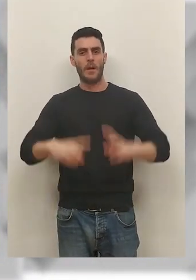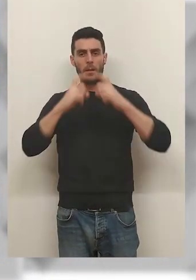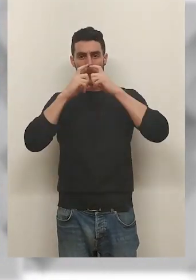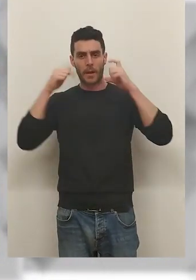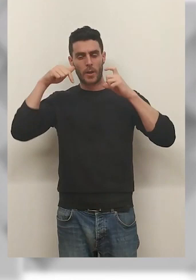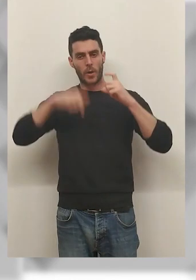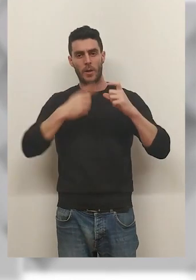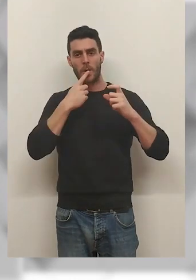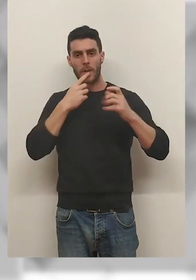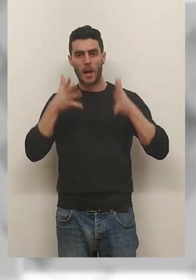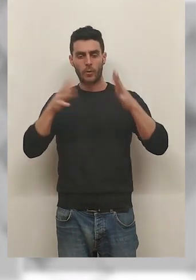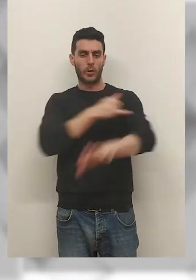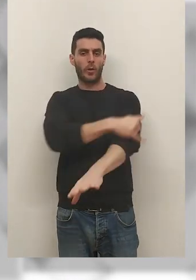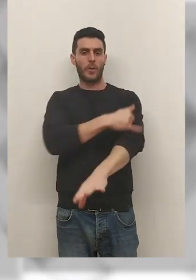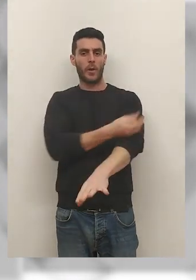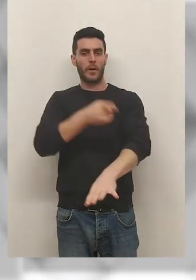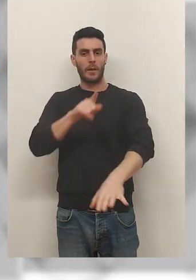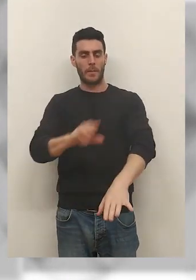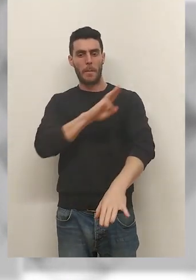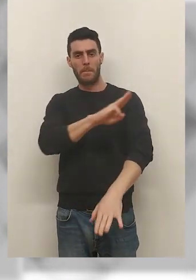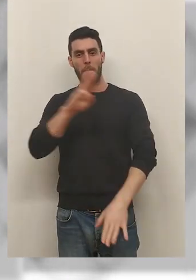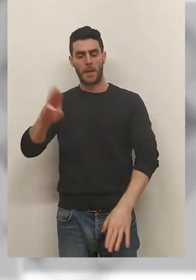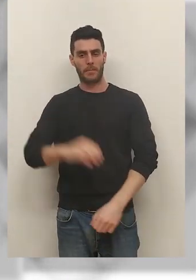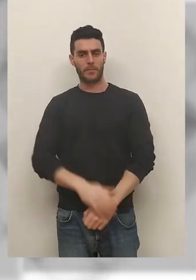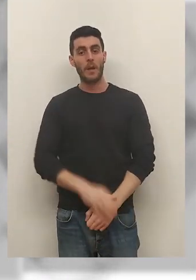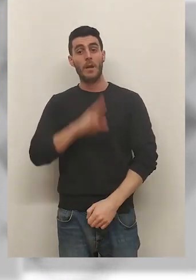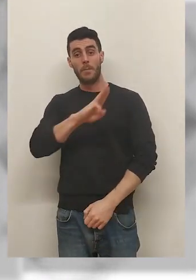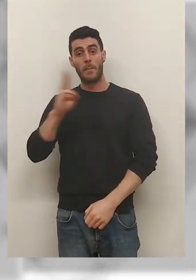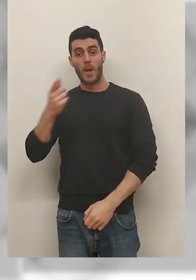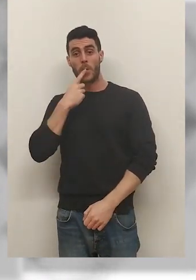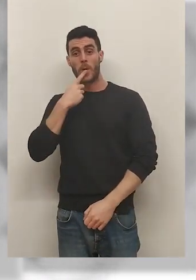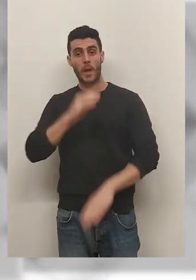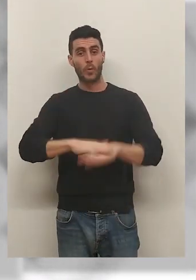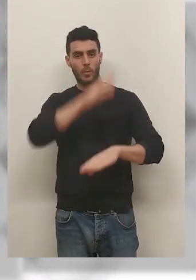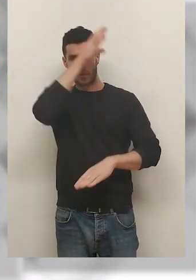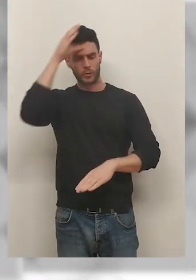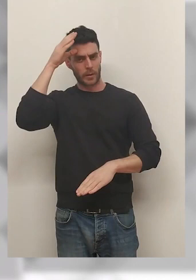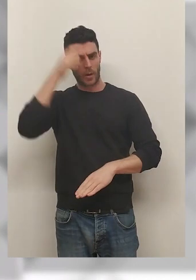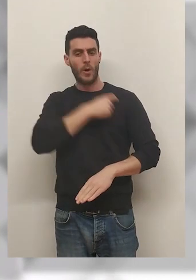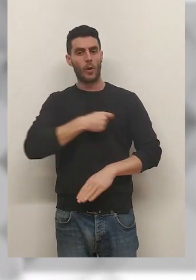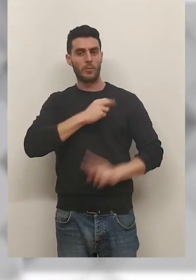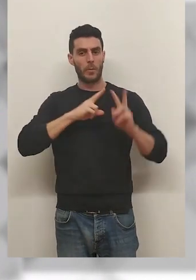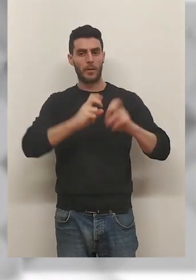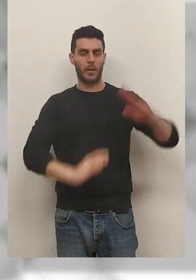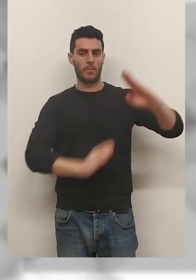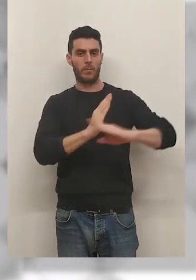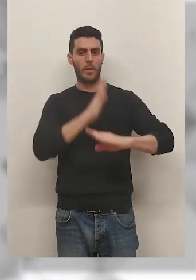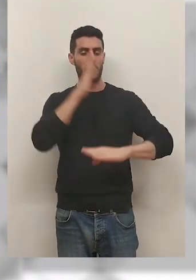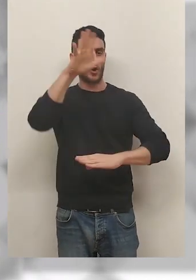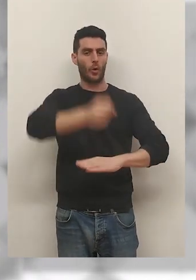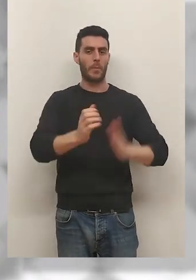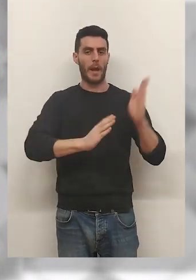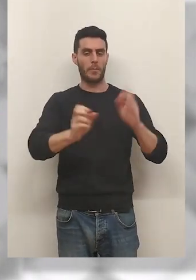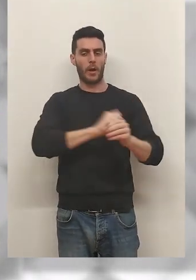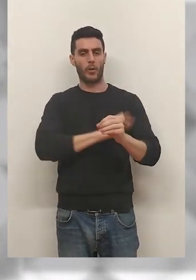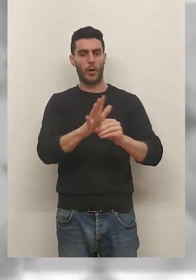mascarillas se ha hablado hoy en el Consejo de Gobierno y en el Partido Popular. Los populares acusan a Concha Andréu de bloquear la Comisión de Investigación por la compra durante